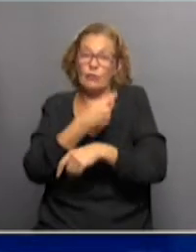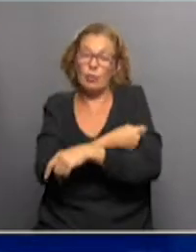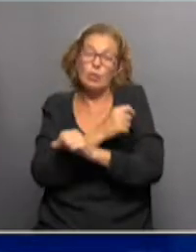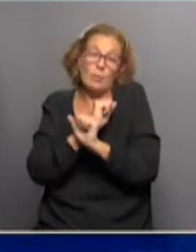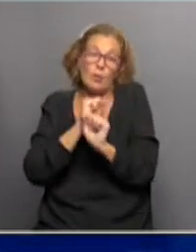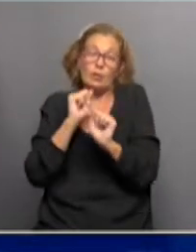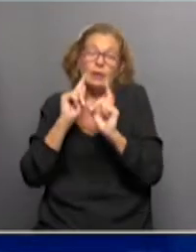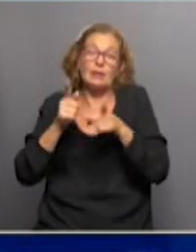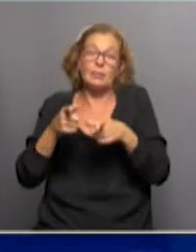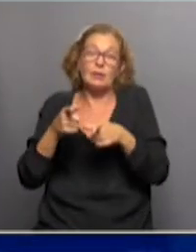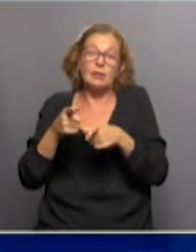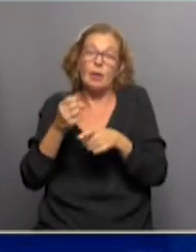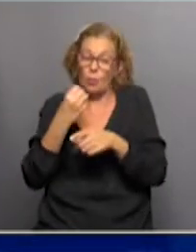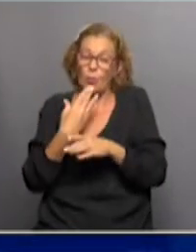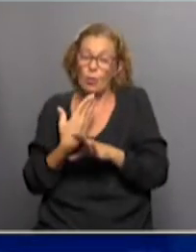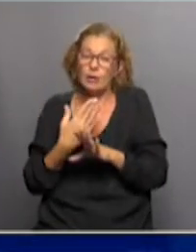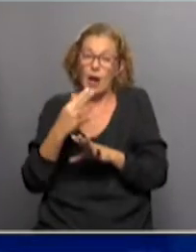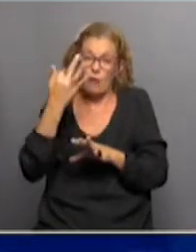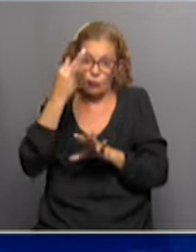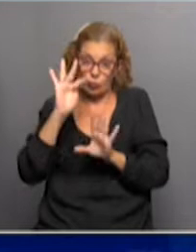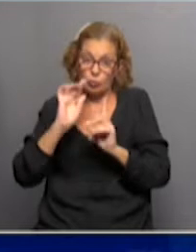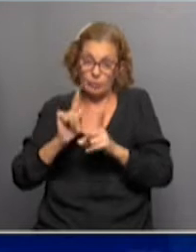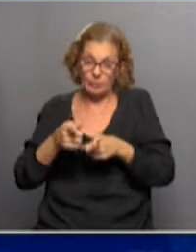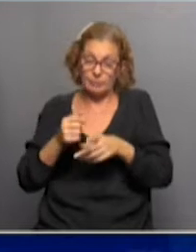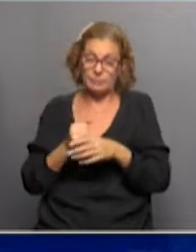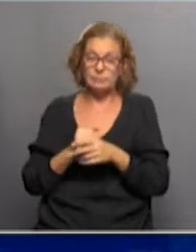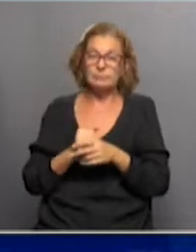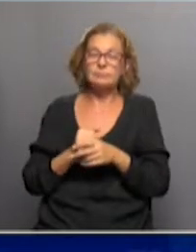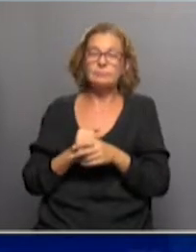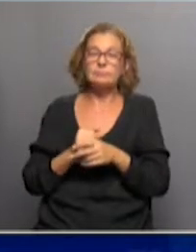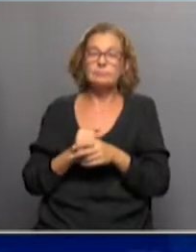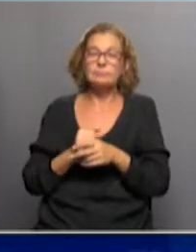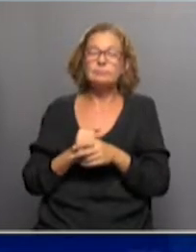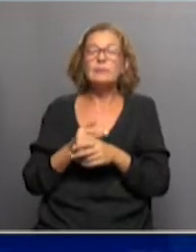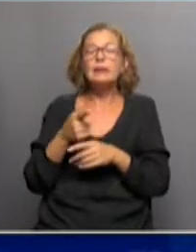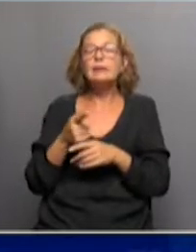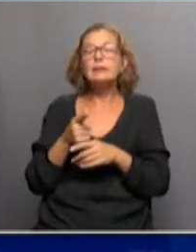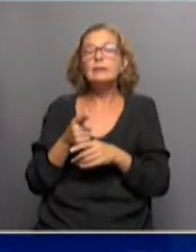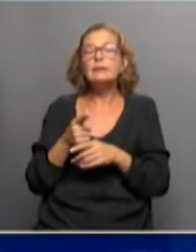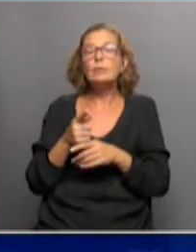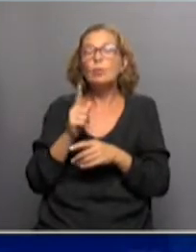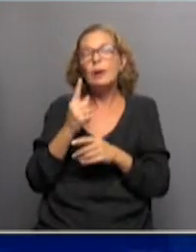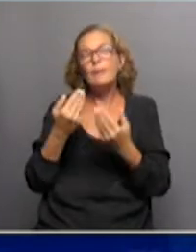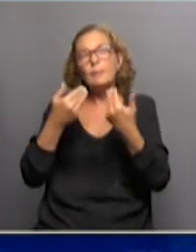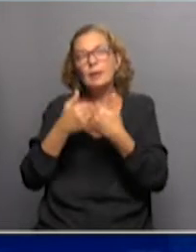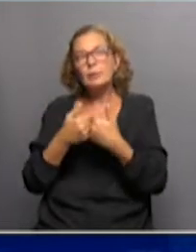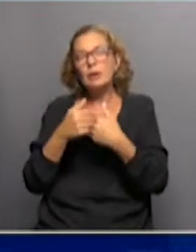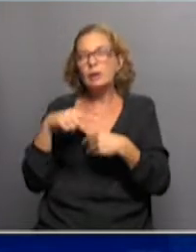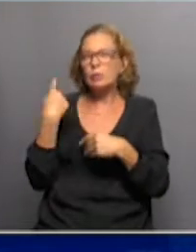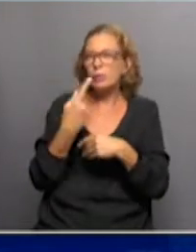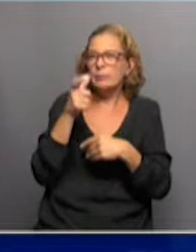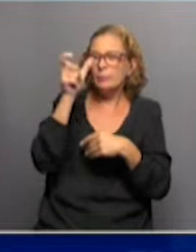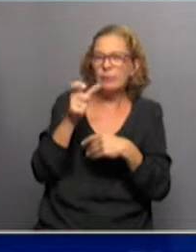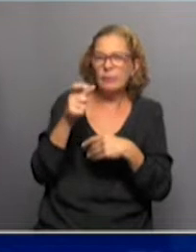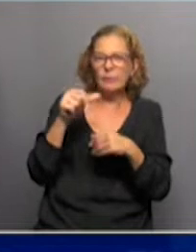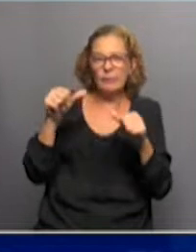ser beneficiosas a futuro, ¿no? Claro. Adriana, una de las preguntas que la ciudadanía se